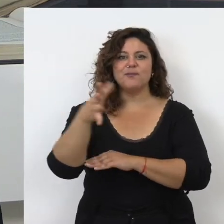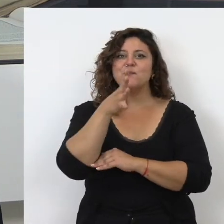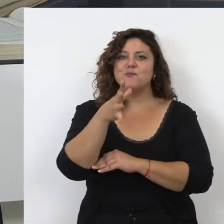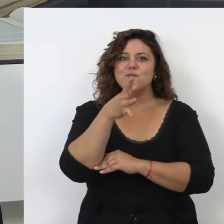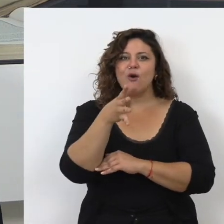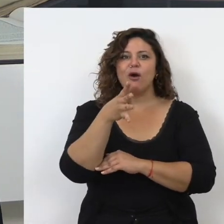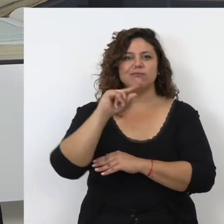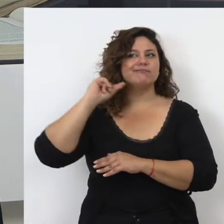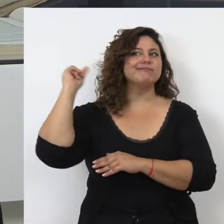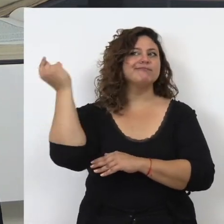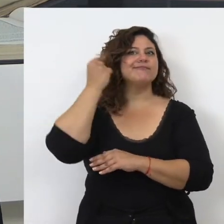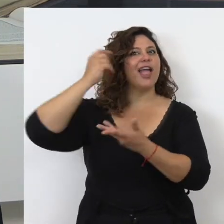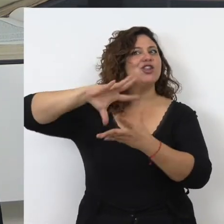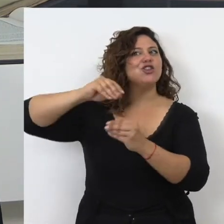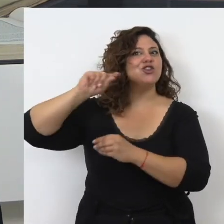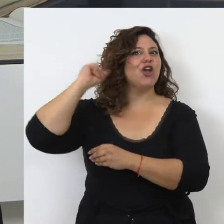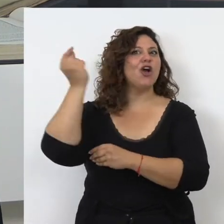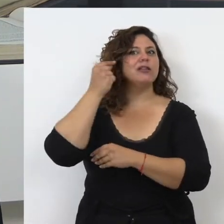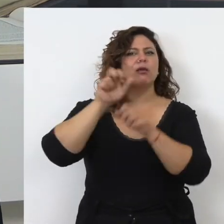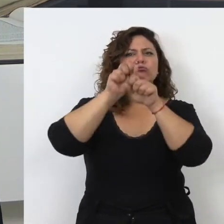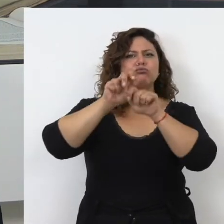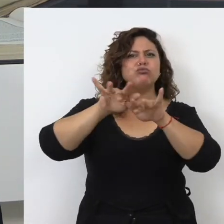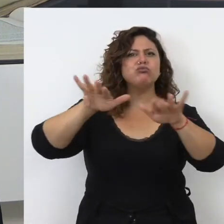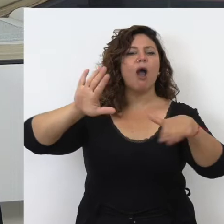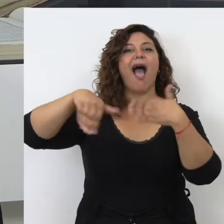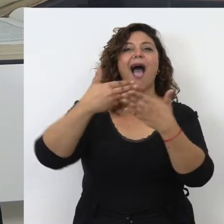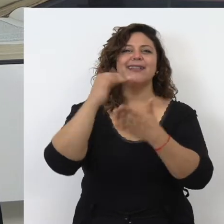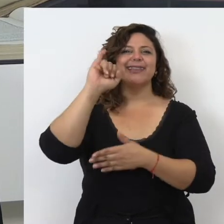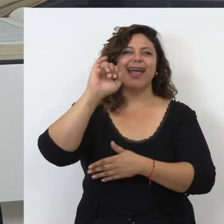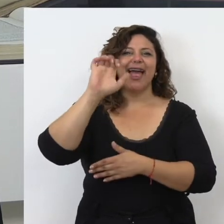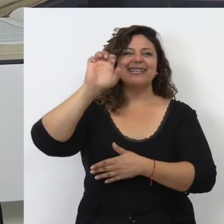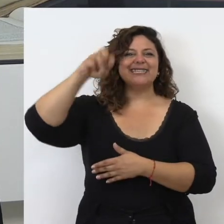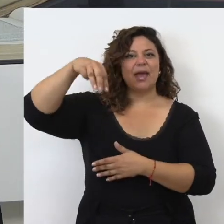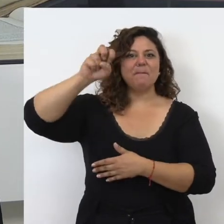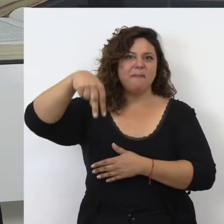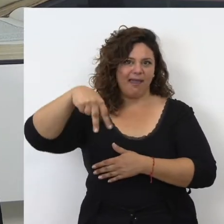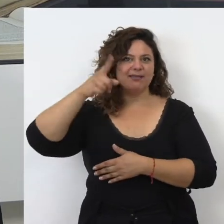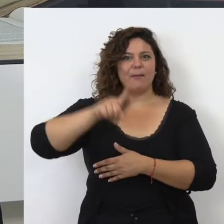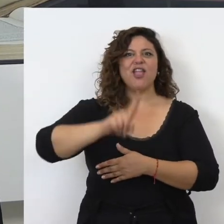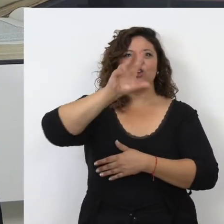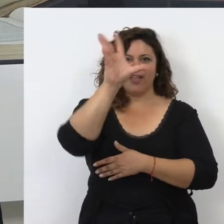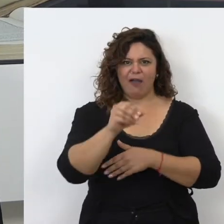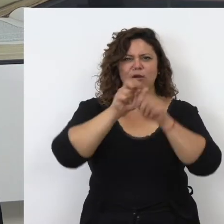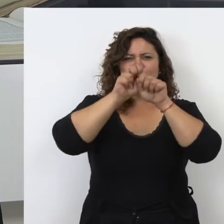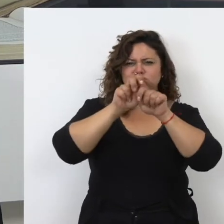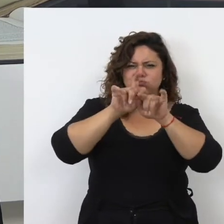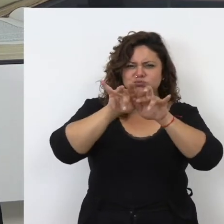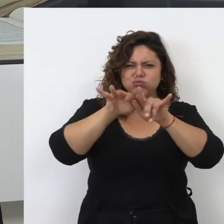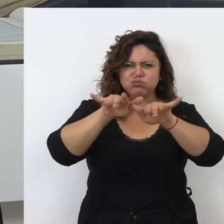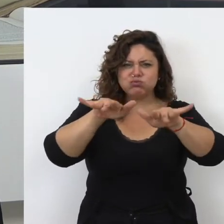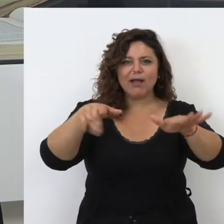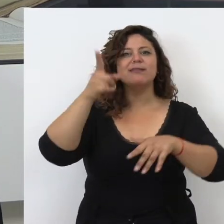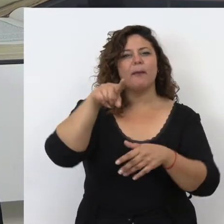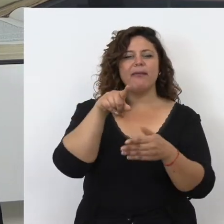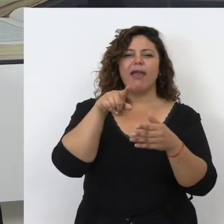que hay noticias de su llegada hasta el Yemen y por todo el norte de África, incluso se